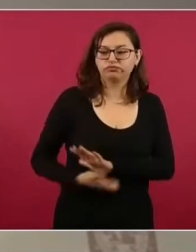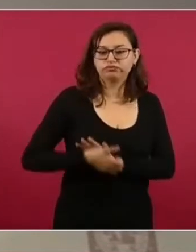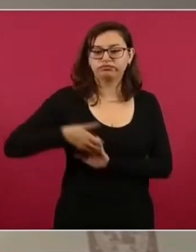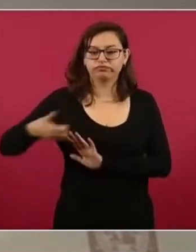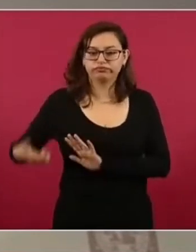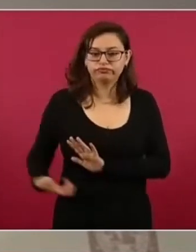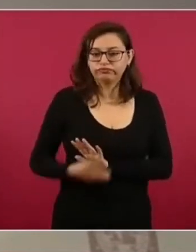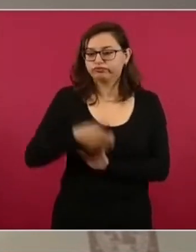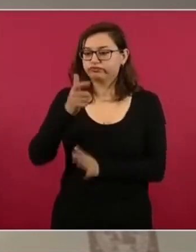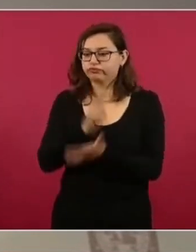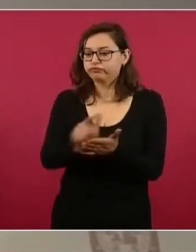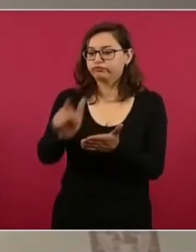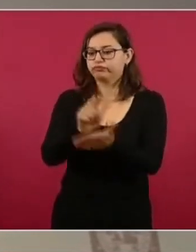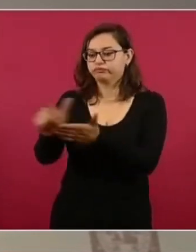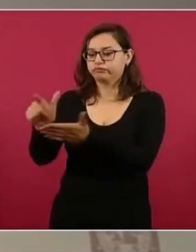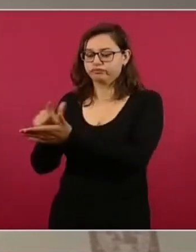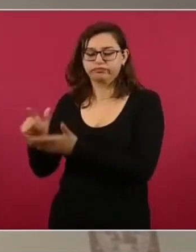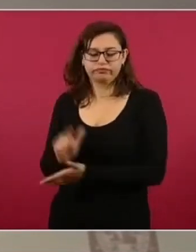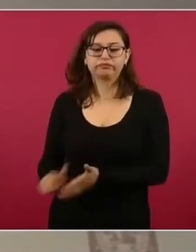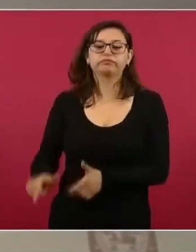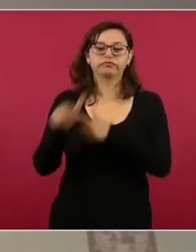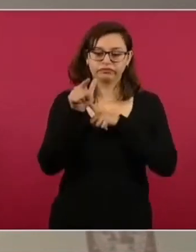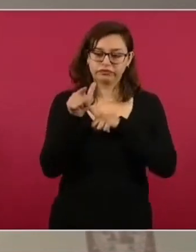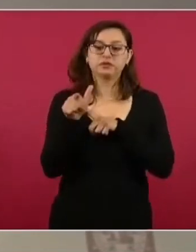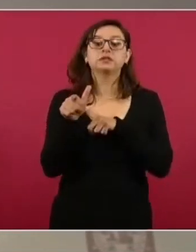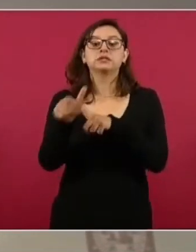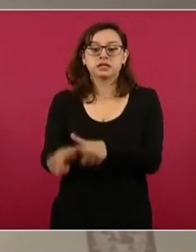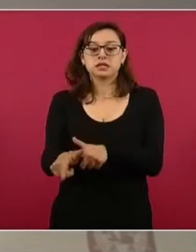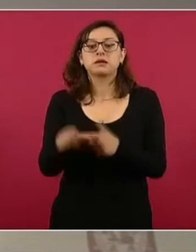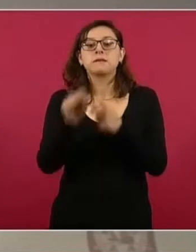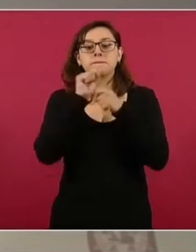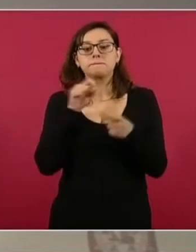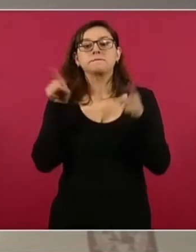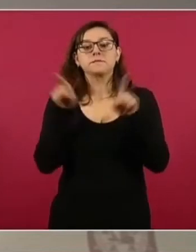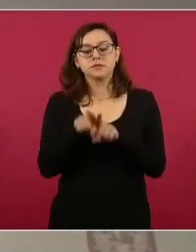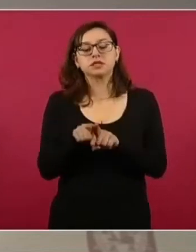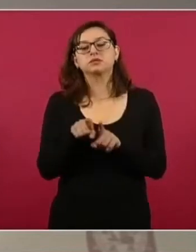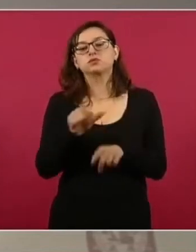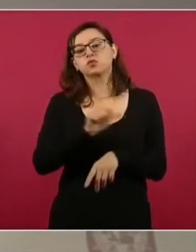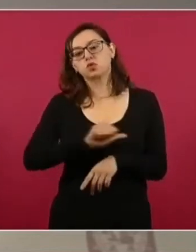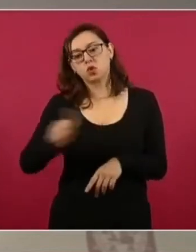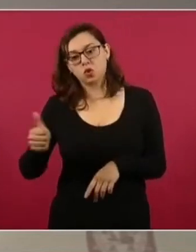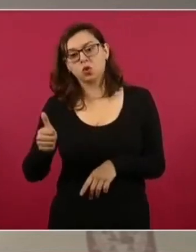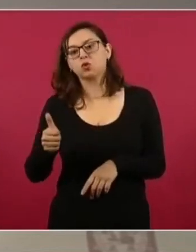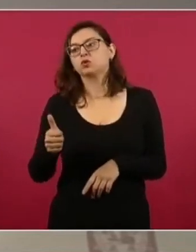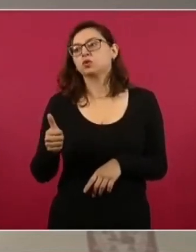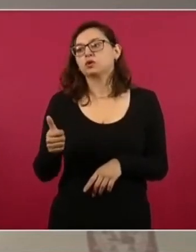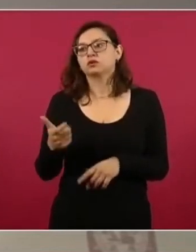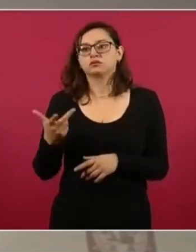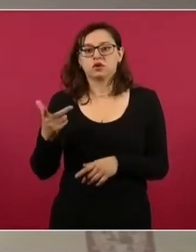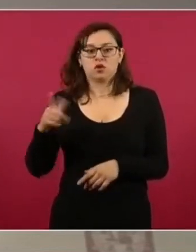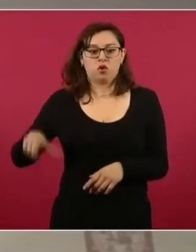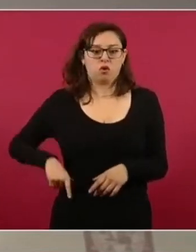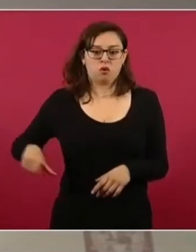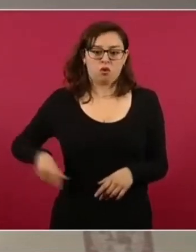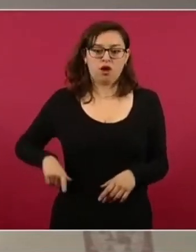maquinaria que se ha aportado de manera solidaria y otras que está aportando, por supuesto, el gobierno federal, especialmente